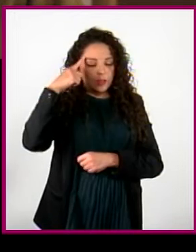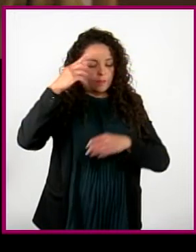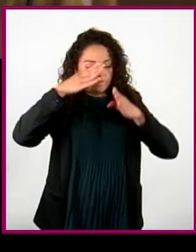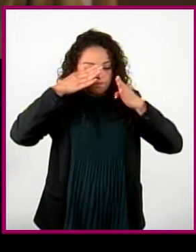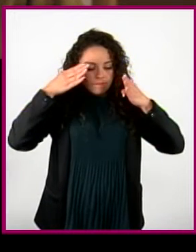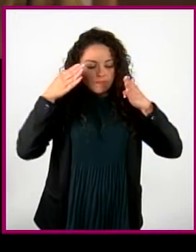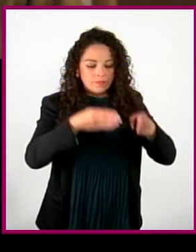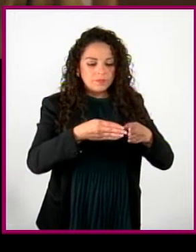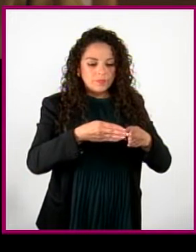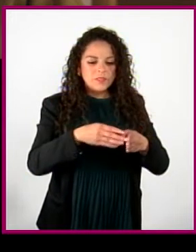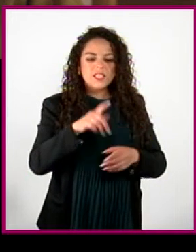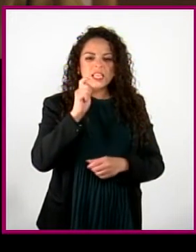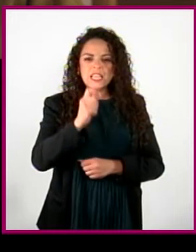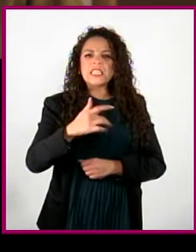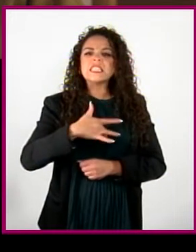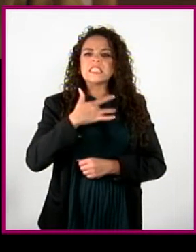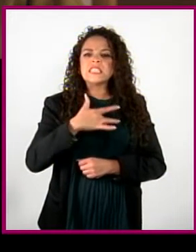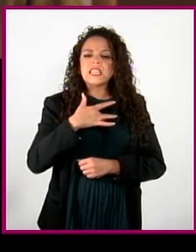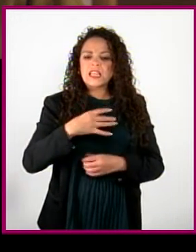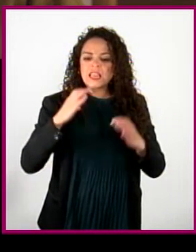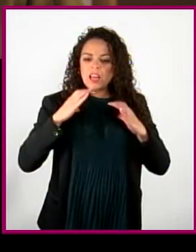y su sensación en el cuerpo.